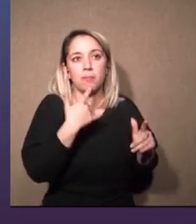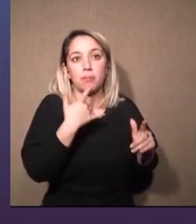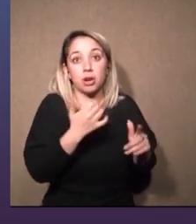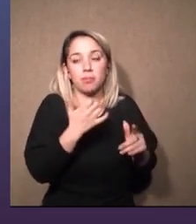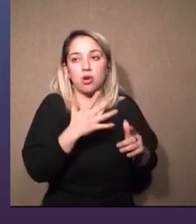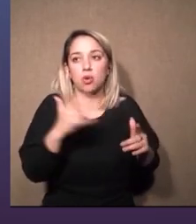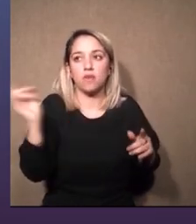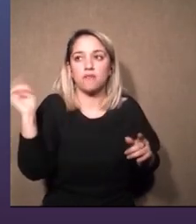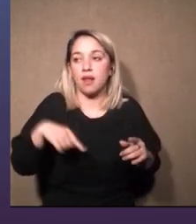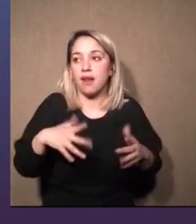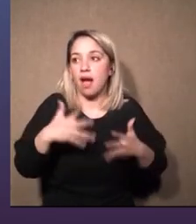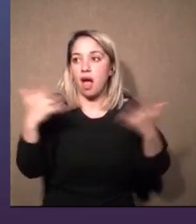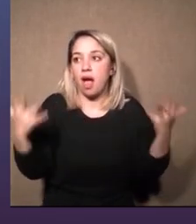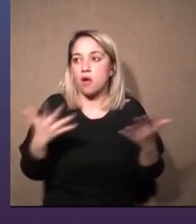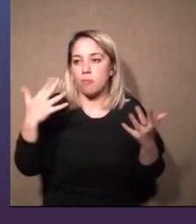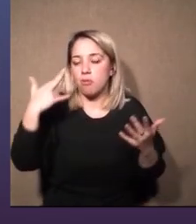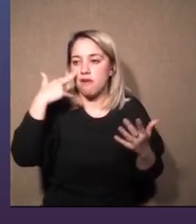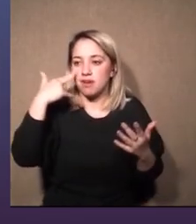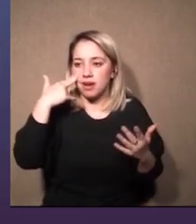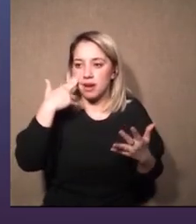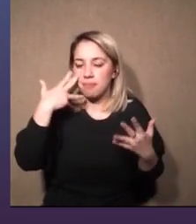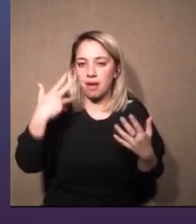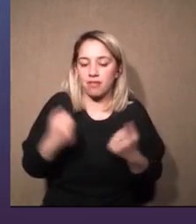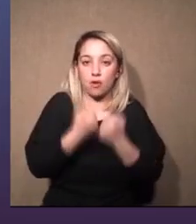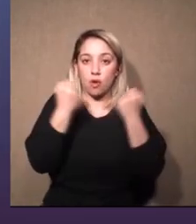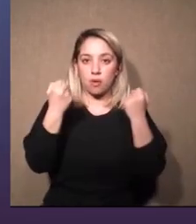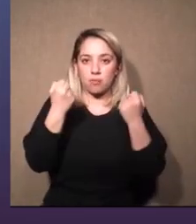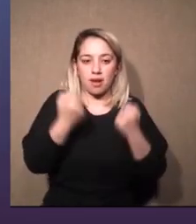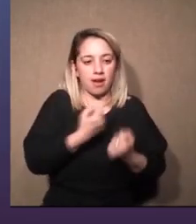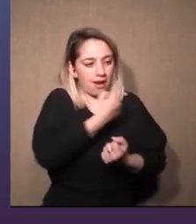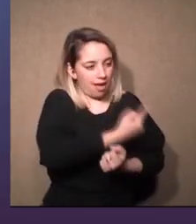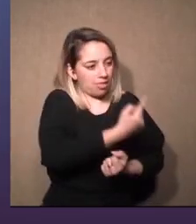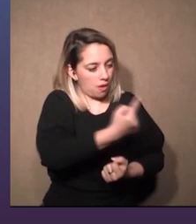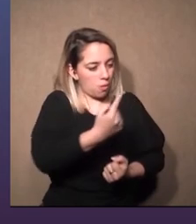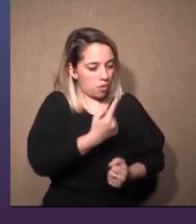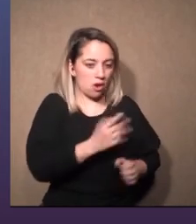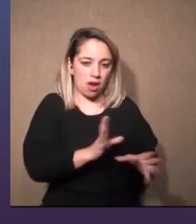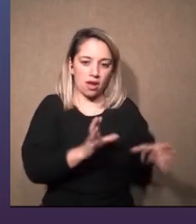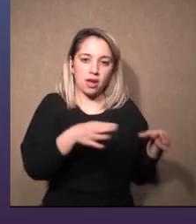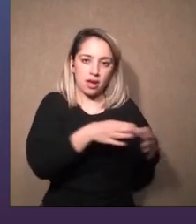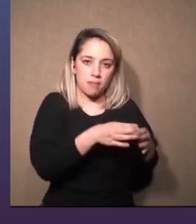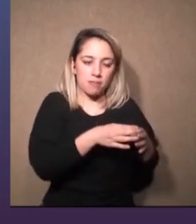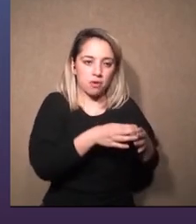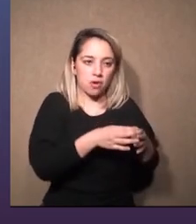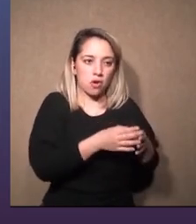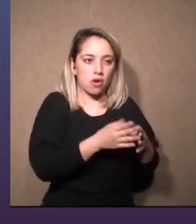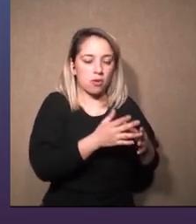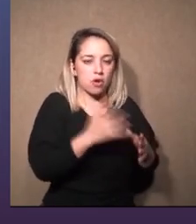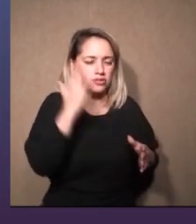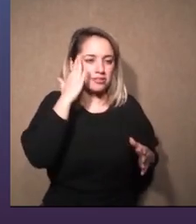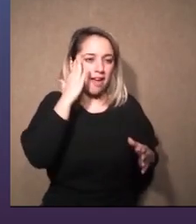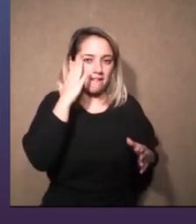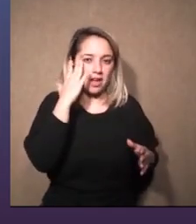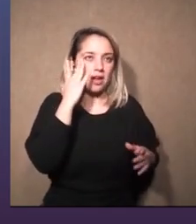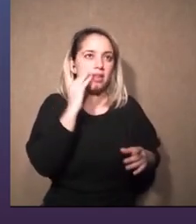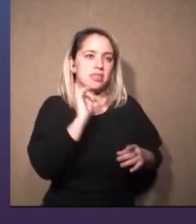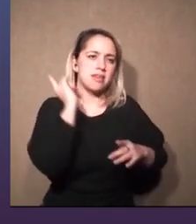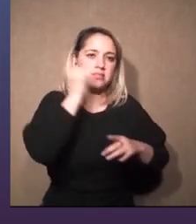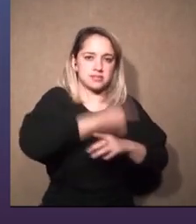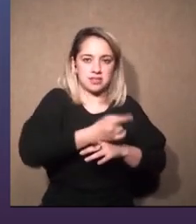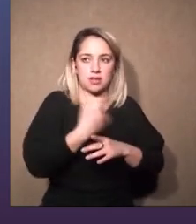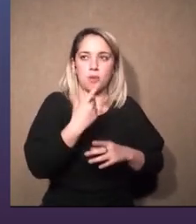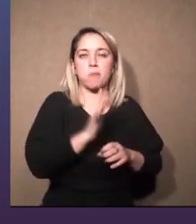imprevistos de que cada uno en nuestro rol va a tomar digamos que son las jefaturas vamos a tomar